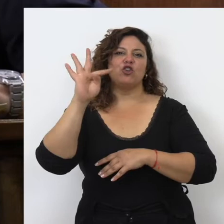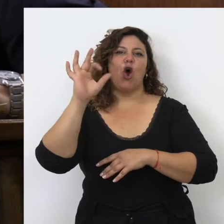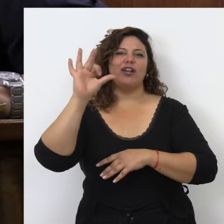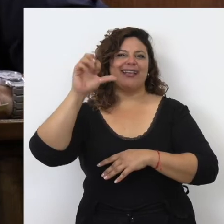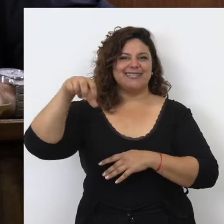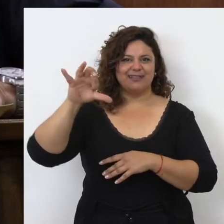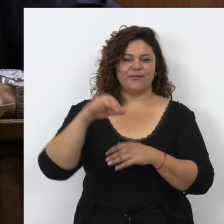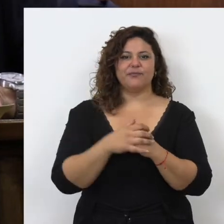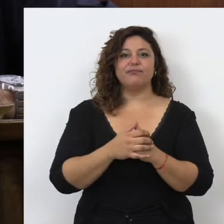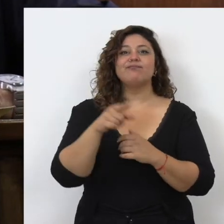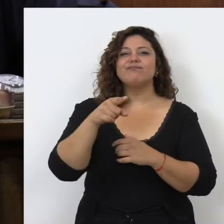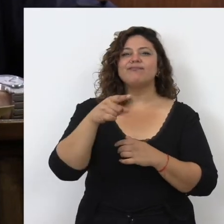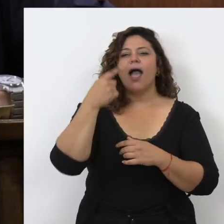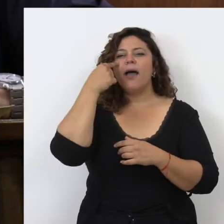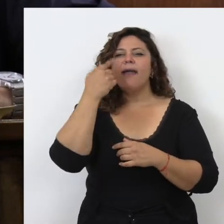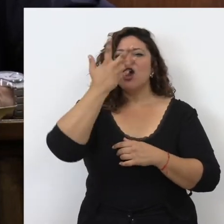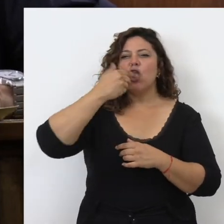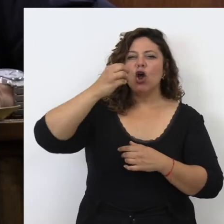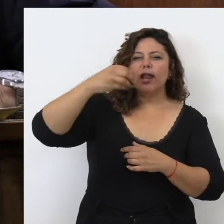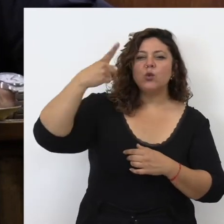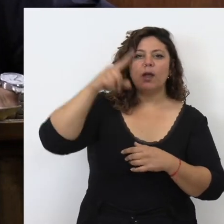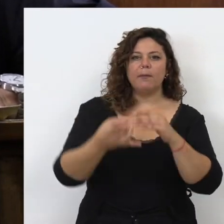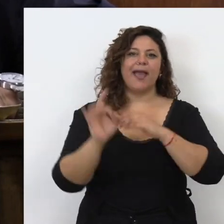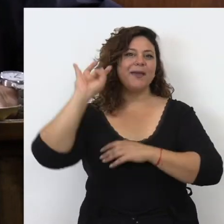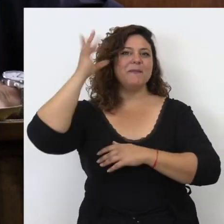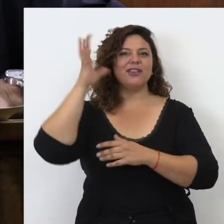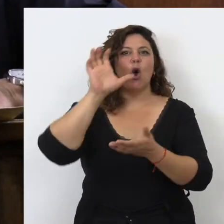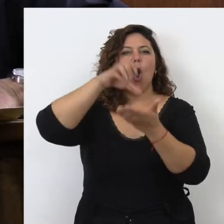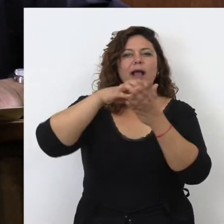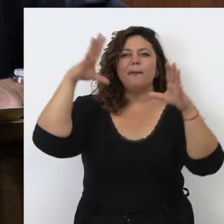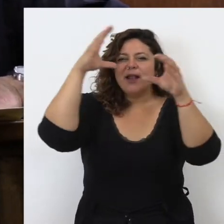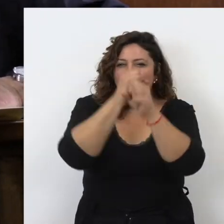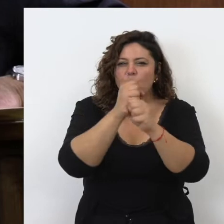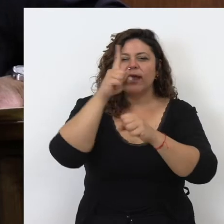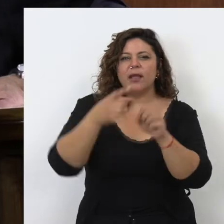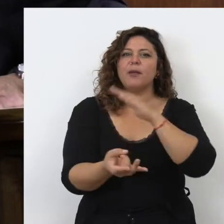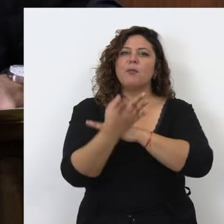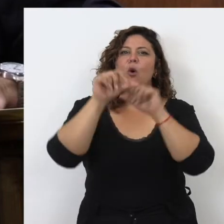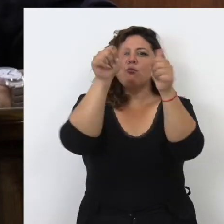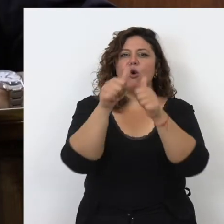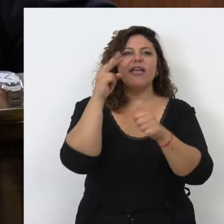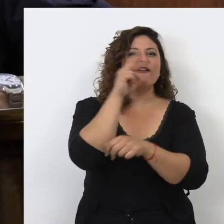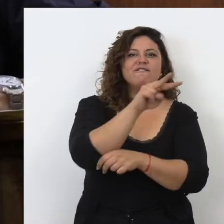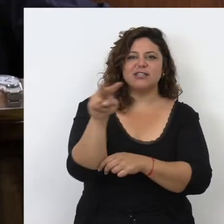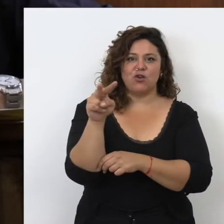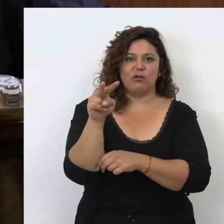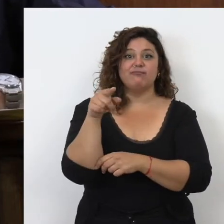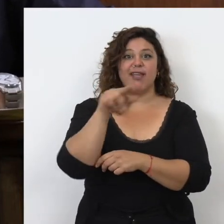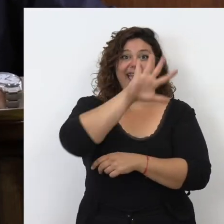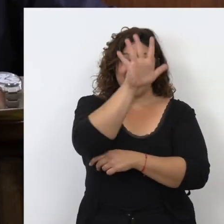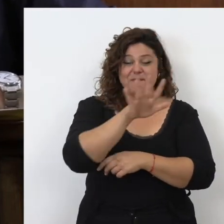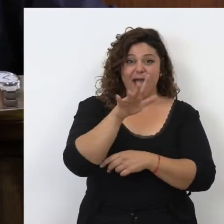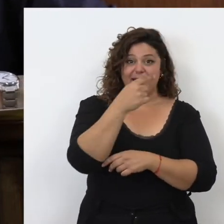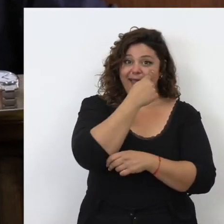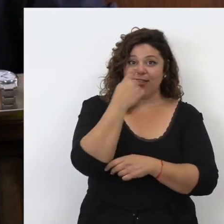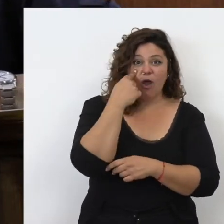los fenómenos relacionados con los colores de la luz, inventó la cámara oscura y generó un modelo de visión por el cual